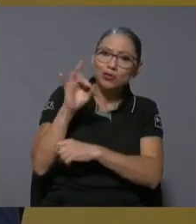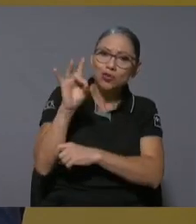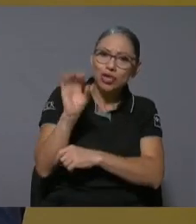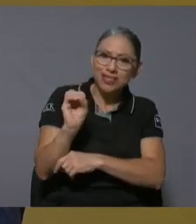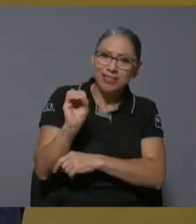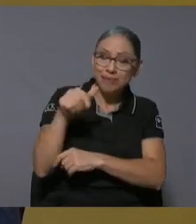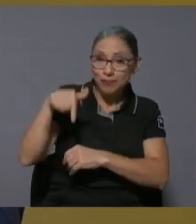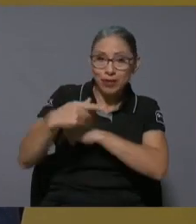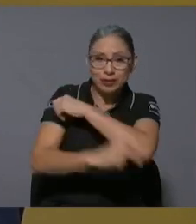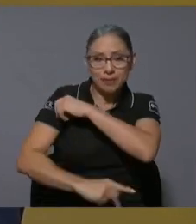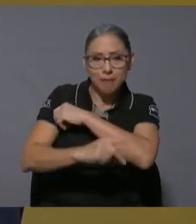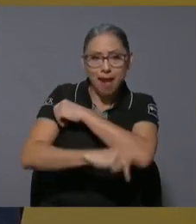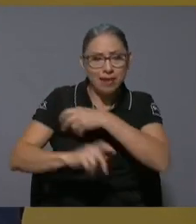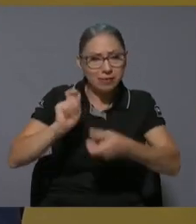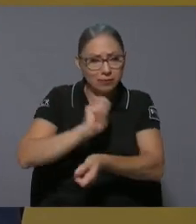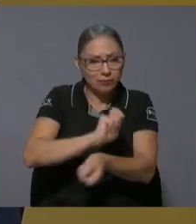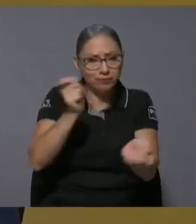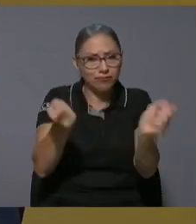digamos en su modelo